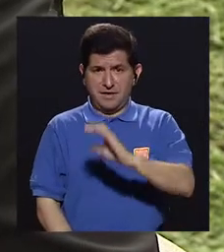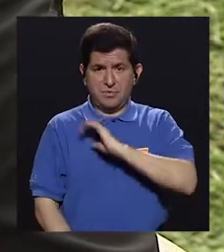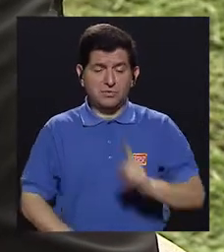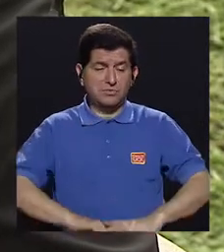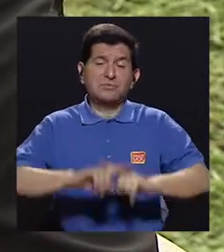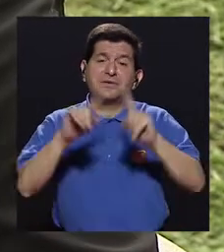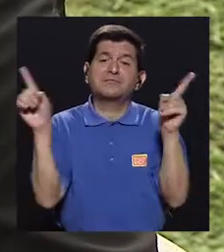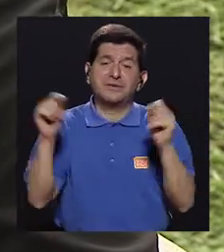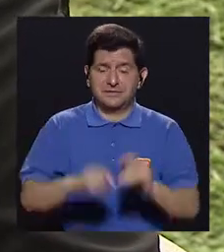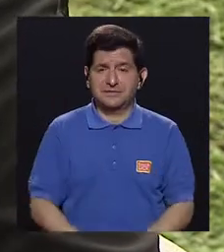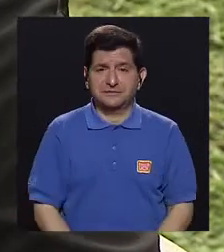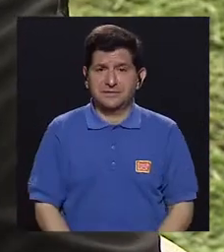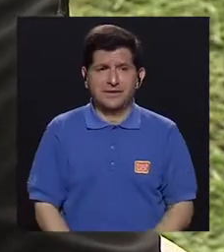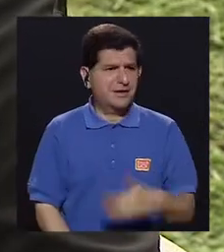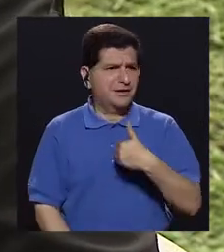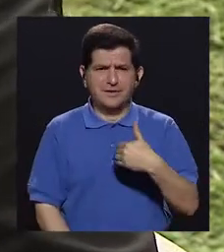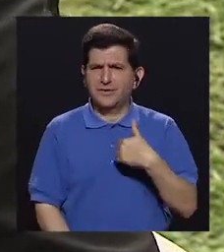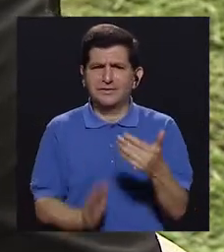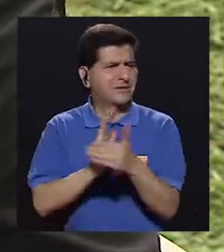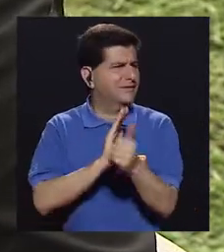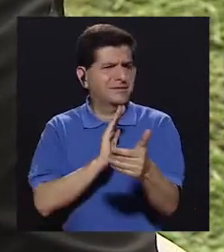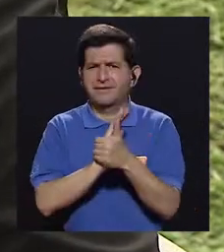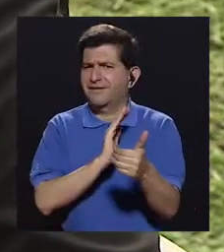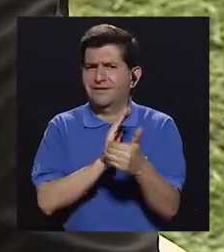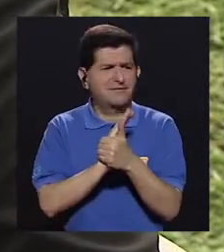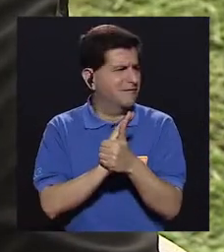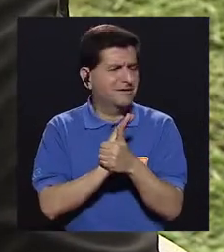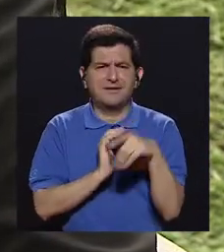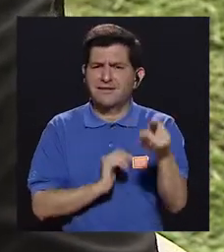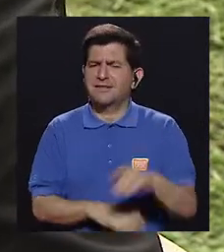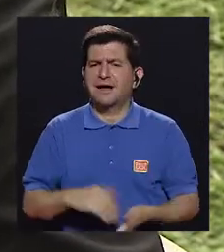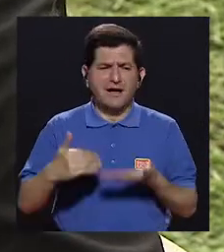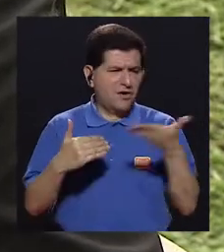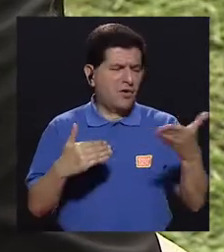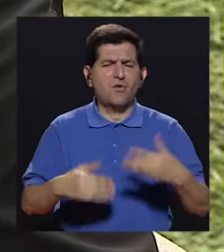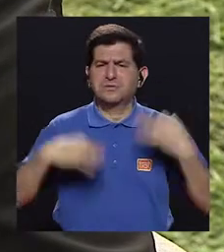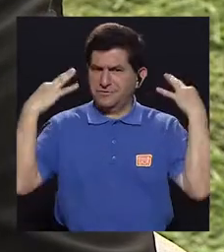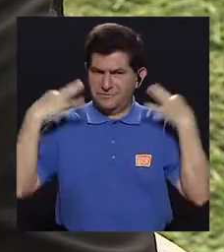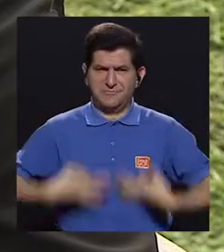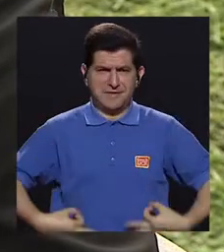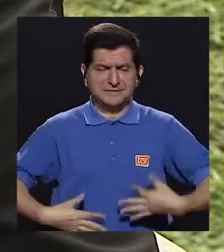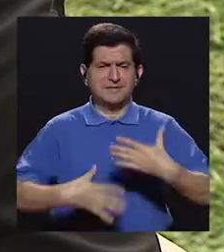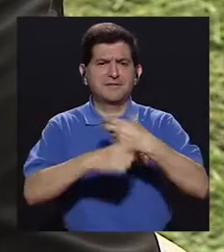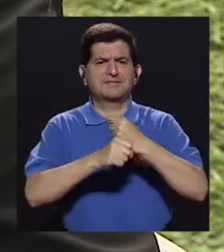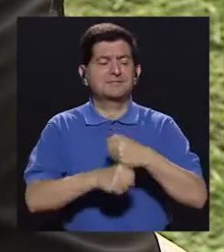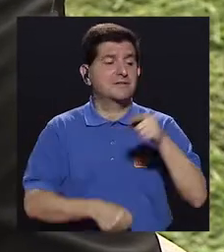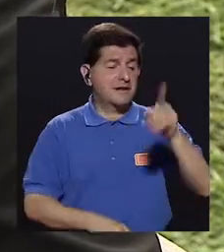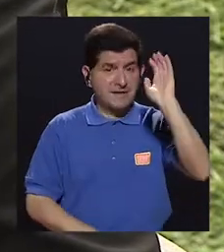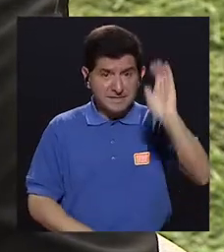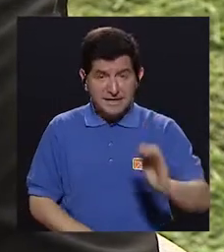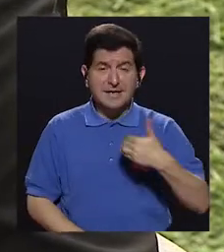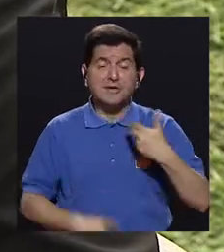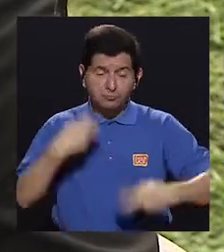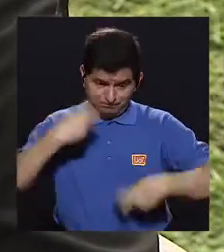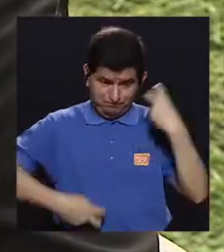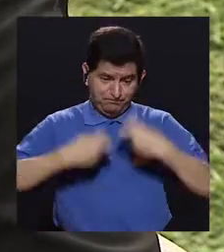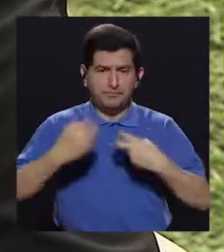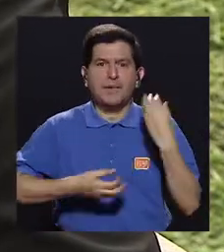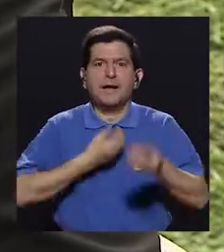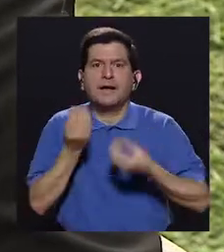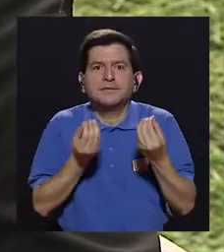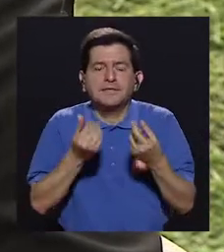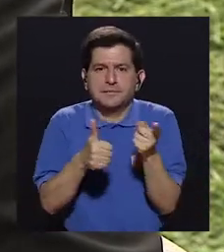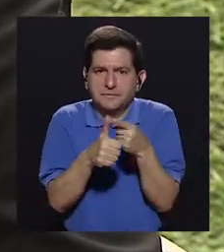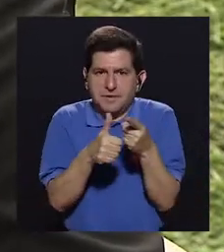comportamiento diferente, ¿verdad? No tienen tanta habilidad de hacer cosas físicas, ¿verdad? Entonces ese niño tiene un problema.